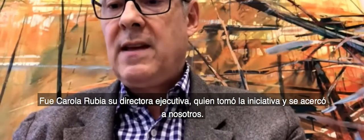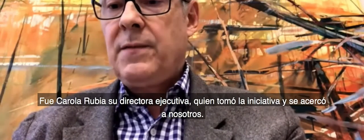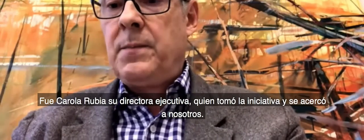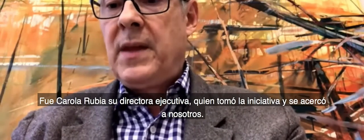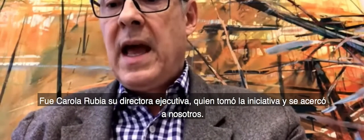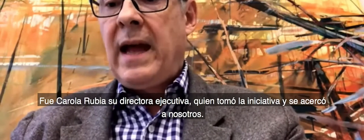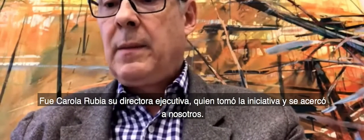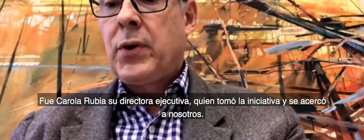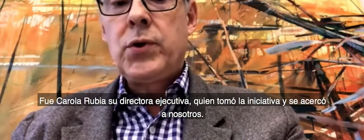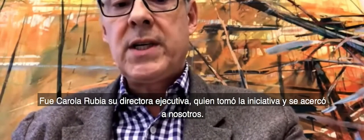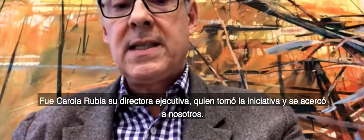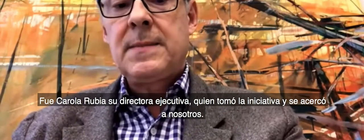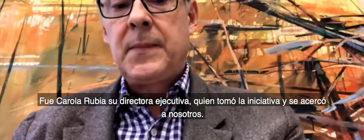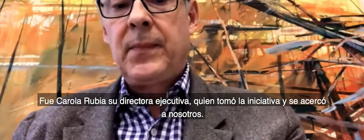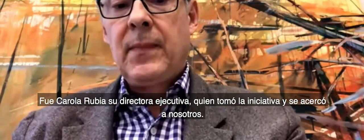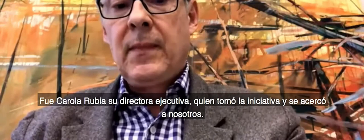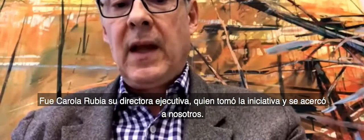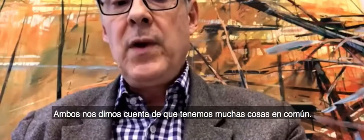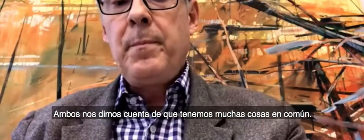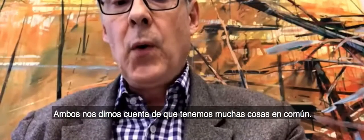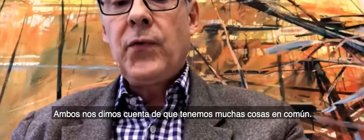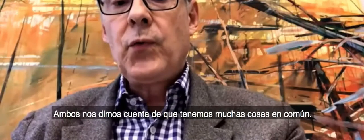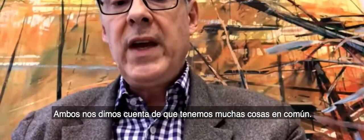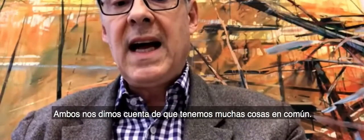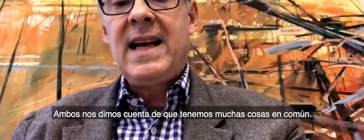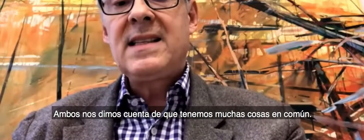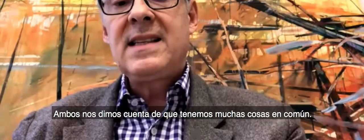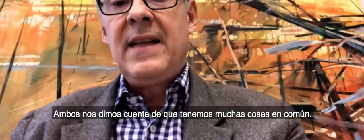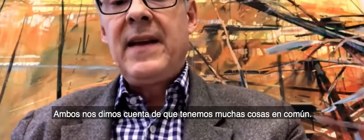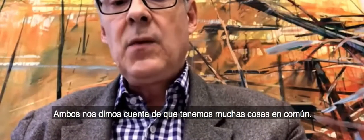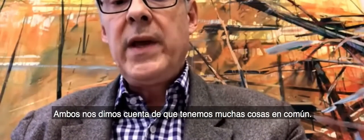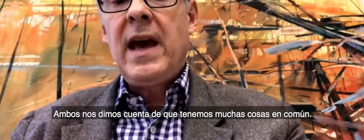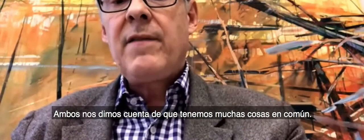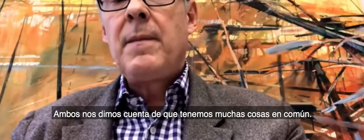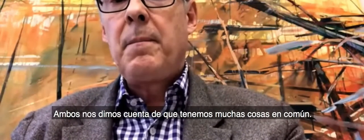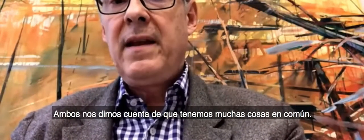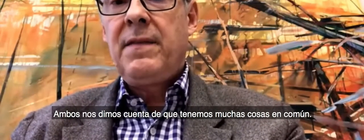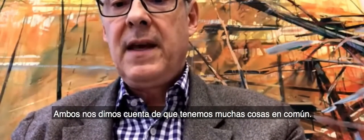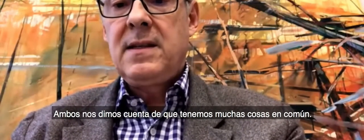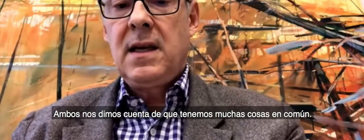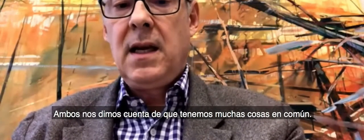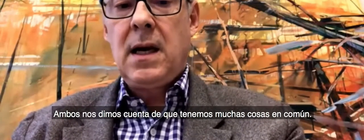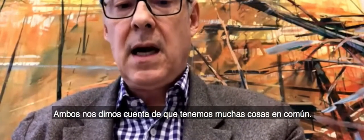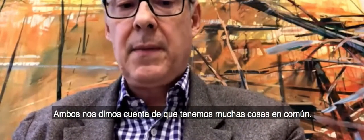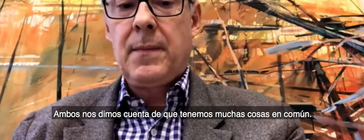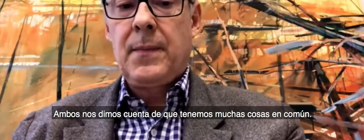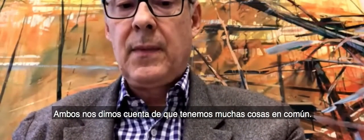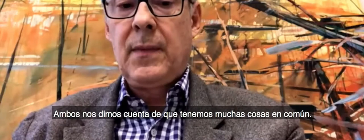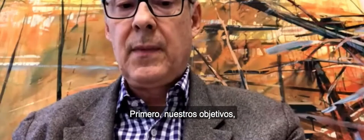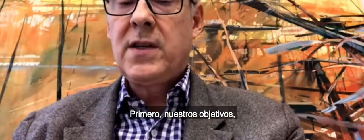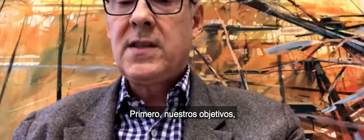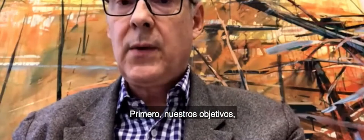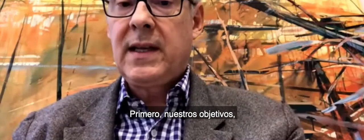initiative and approached us. And we both realized that we have many things in common.